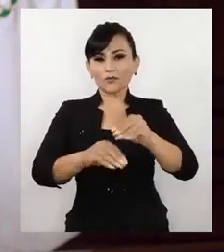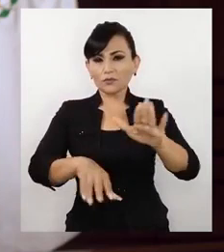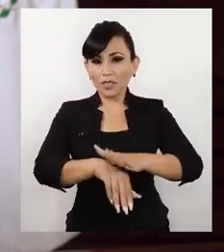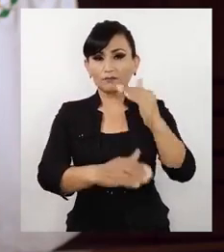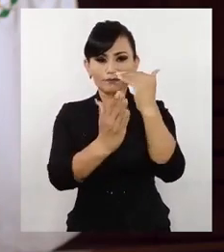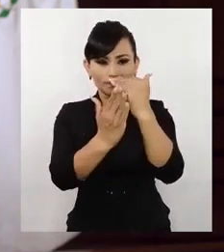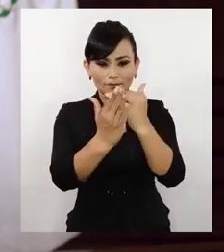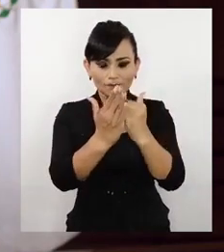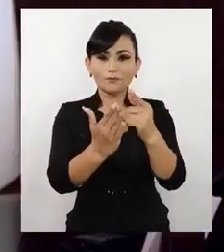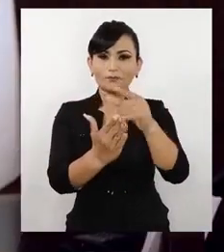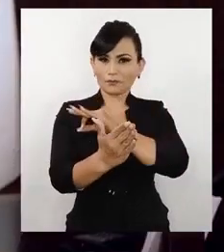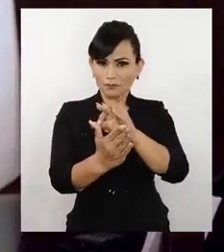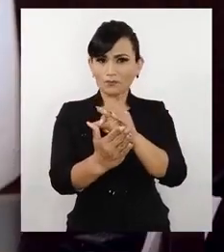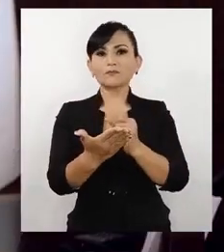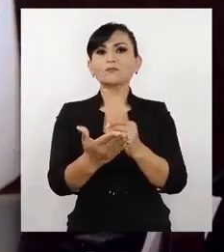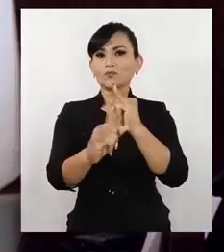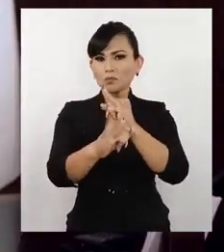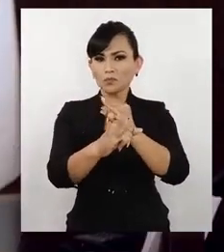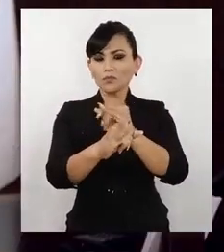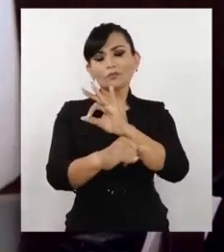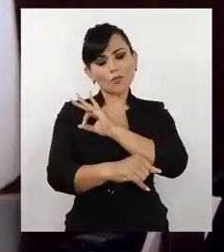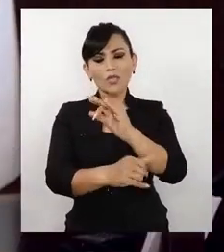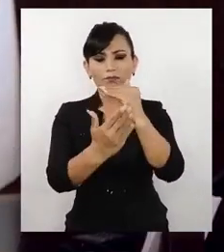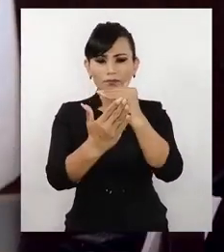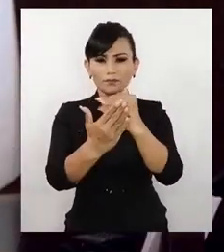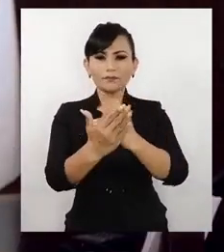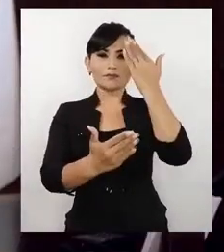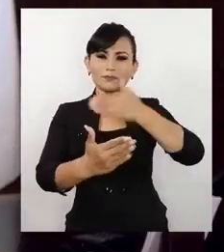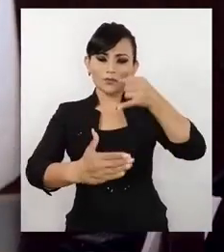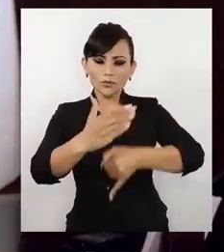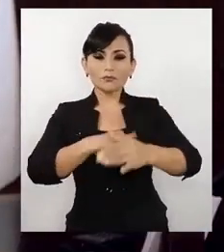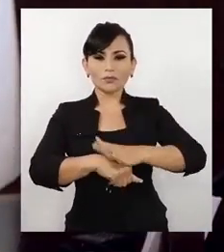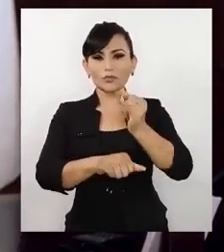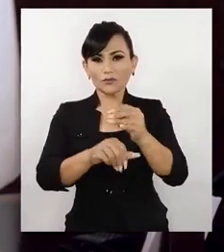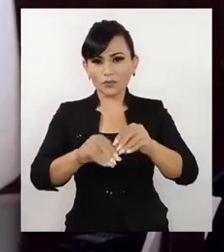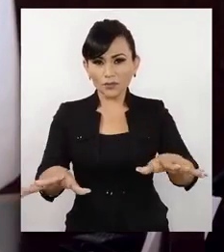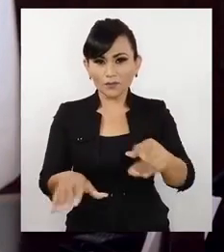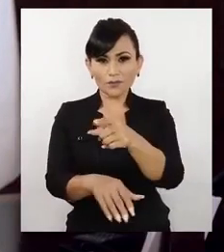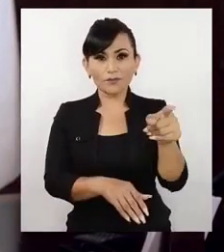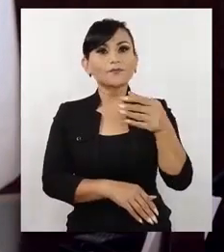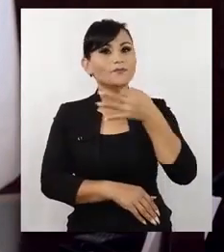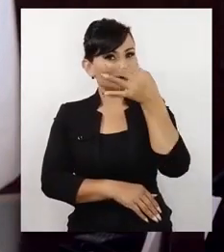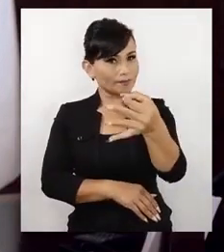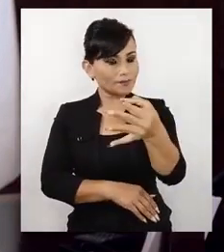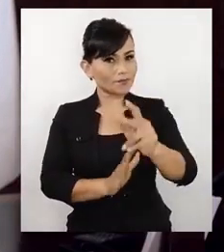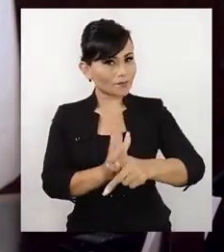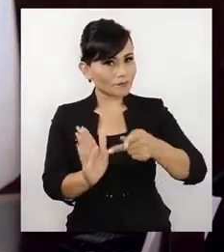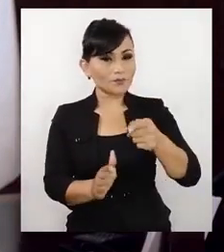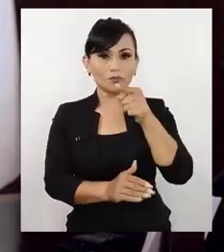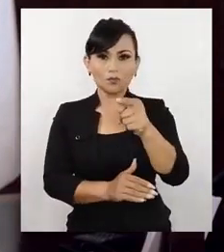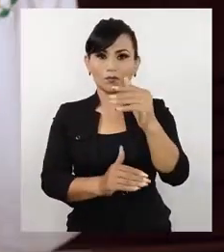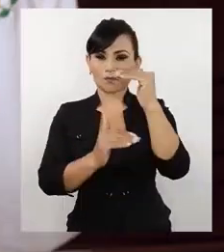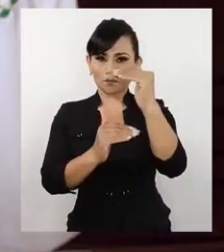organizacional la tabla completa de foros y medidas podrás consultarlas en el